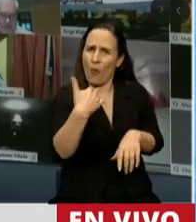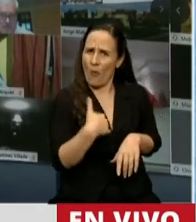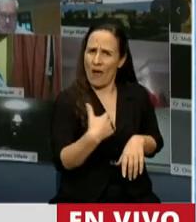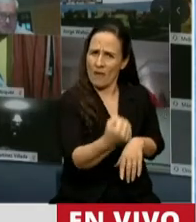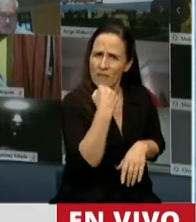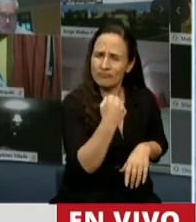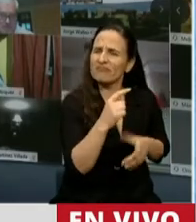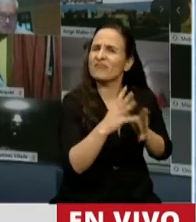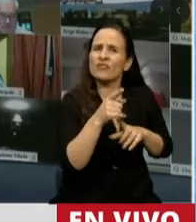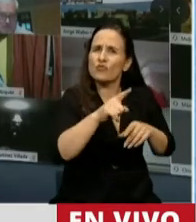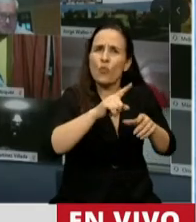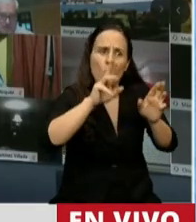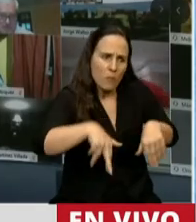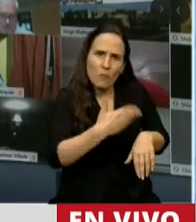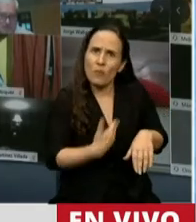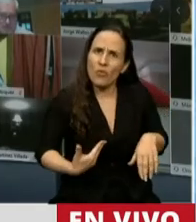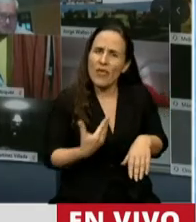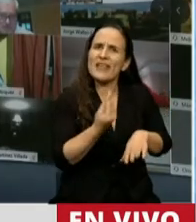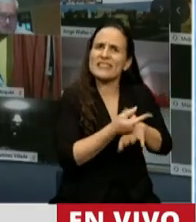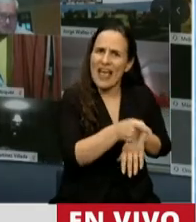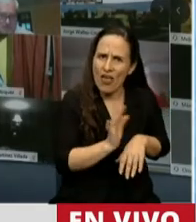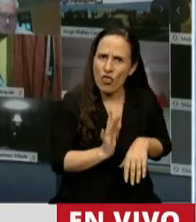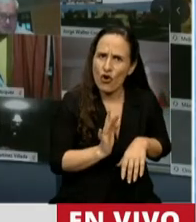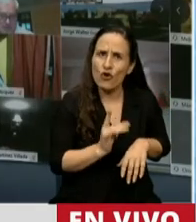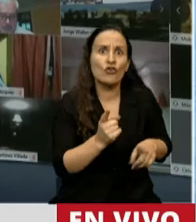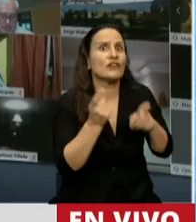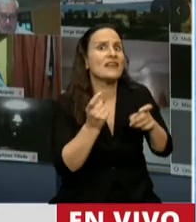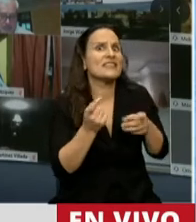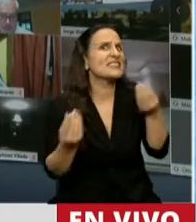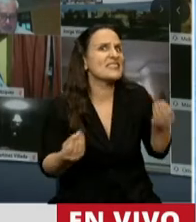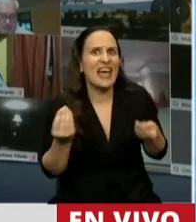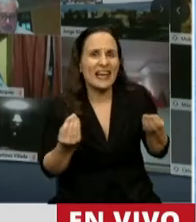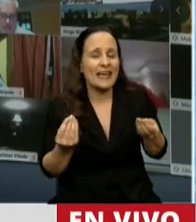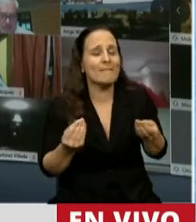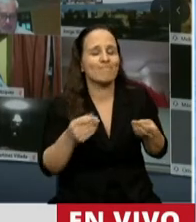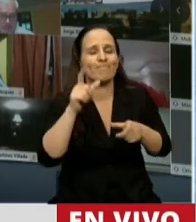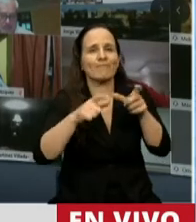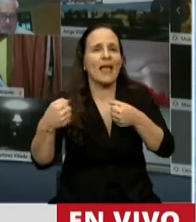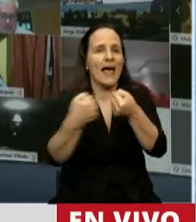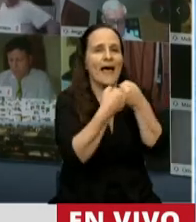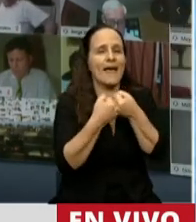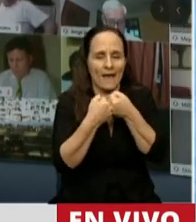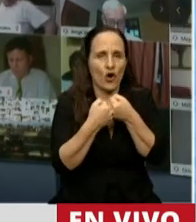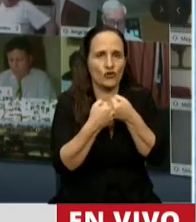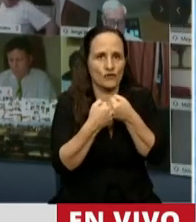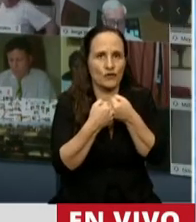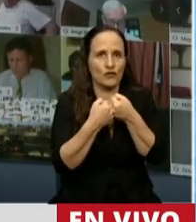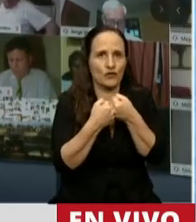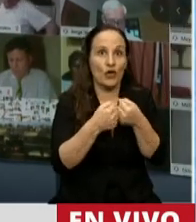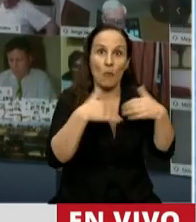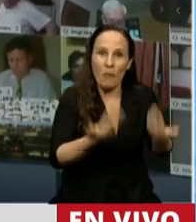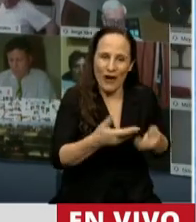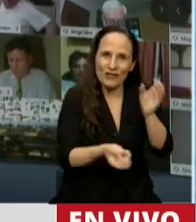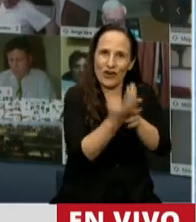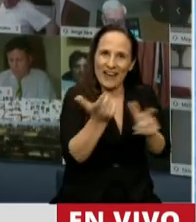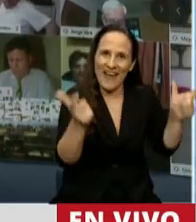sea una política de Estado. Y para eso necesitamos consensos. Y esto es lo que busca este Consejo.